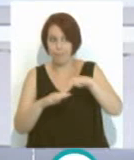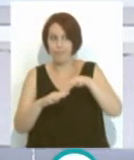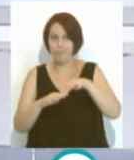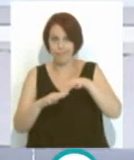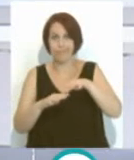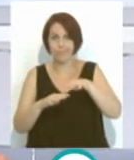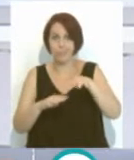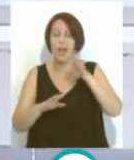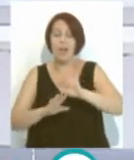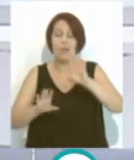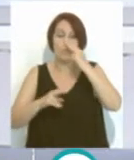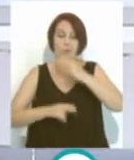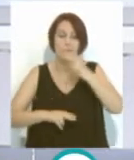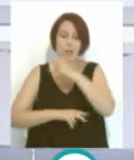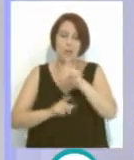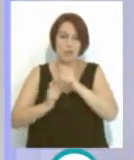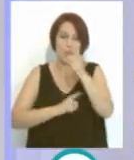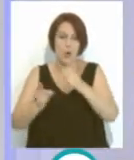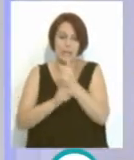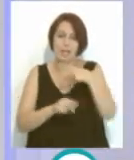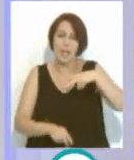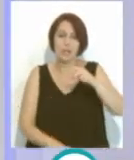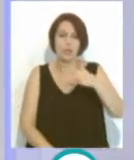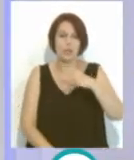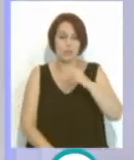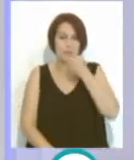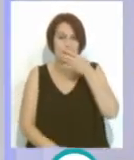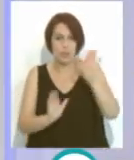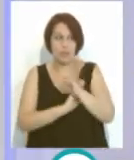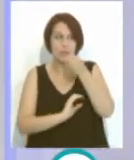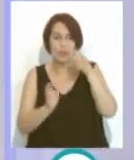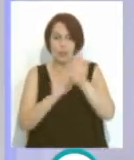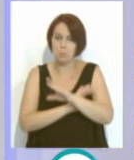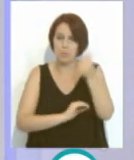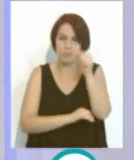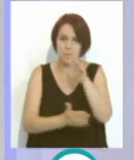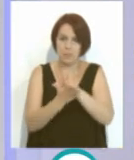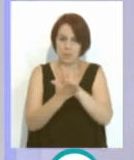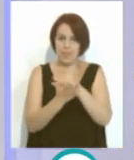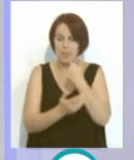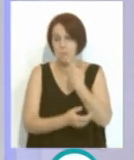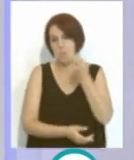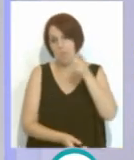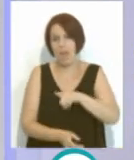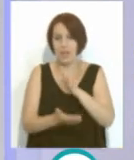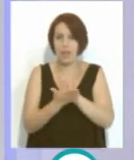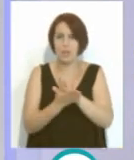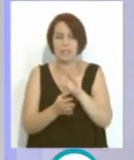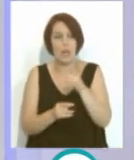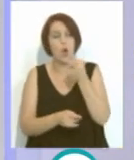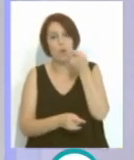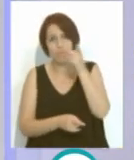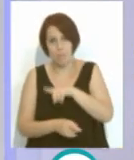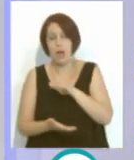del equipo rival. Nacho Limón, muy buenas noches. Buenas noches, Hugo. Bueno, una semana tranquilita, bueno, pues sí, un mes tranquilo. Un mes tranquilo,